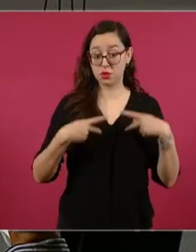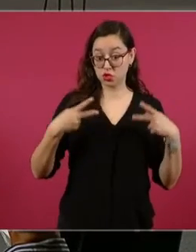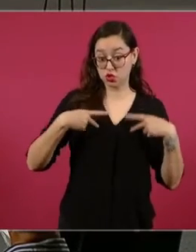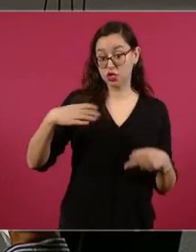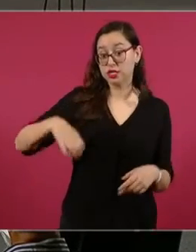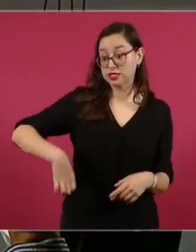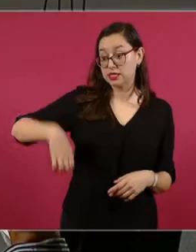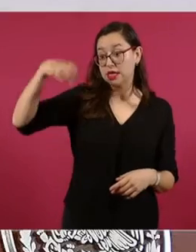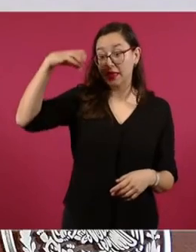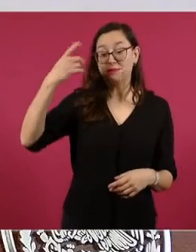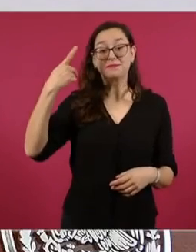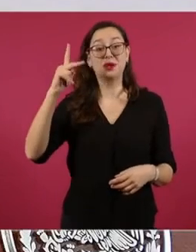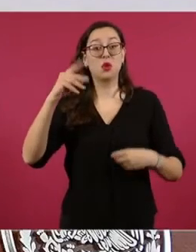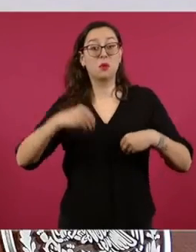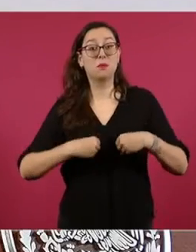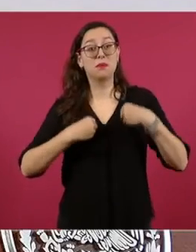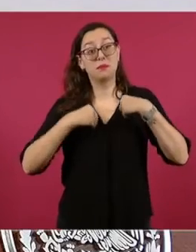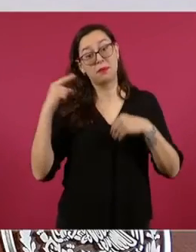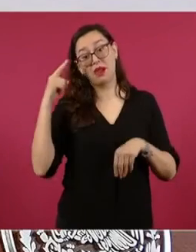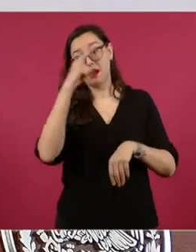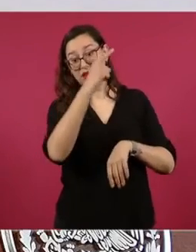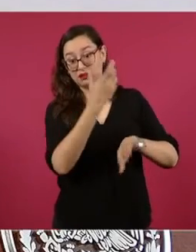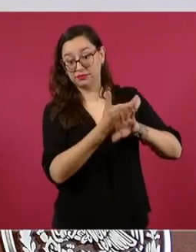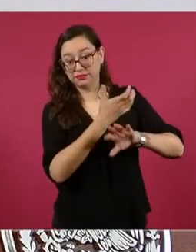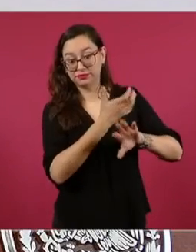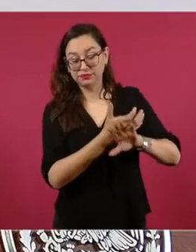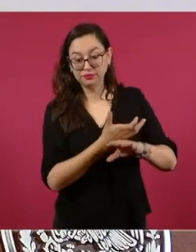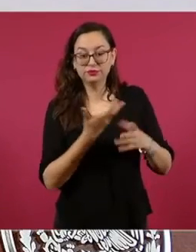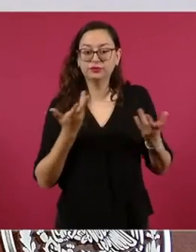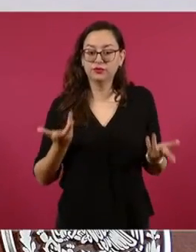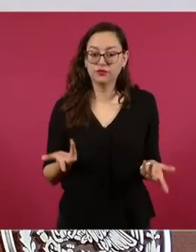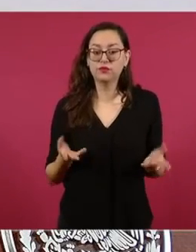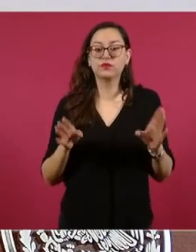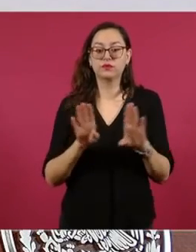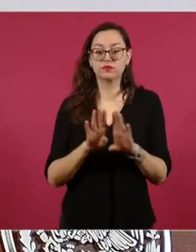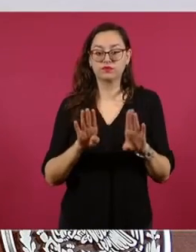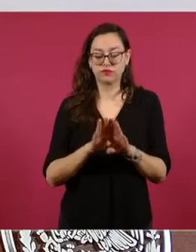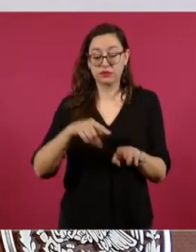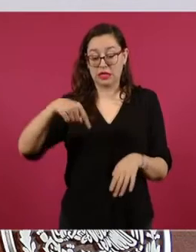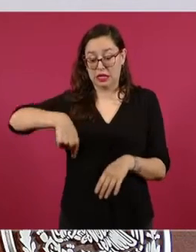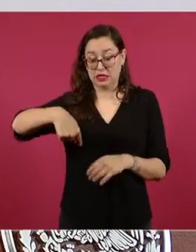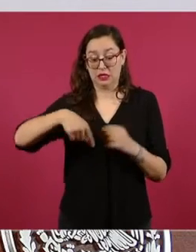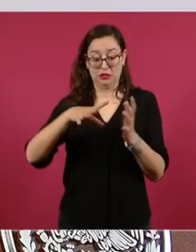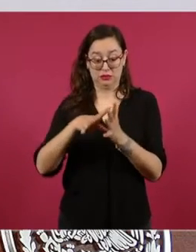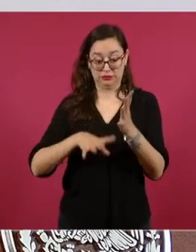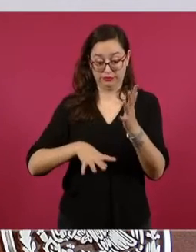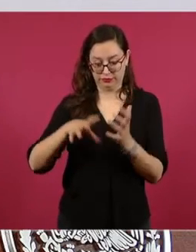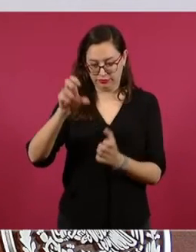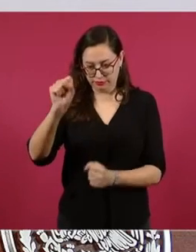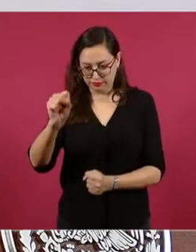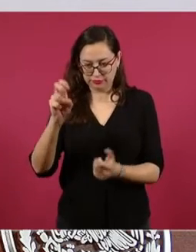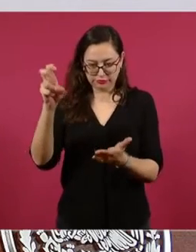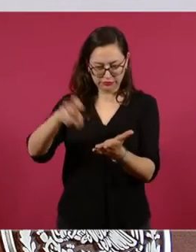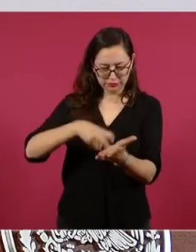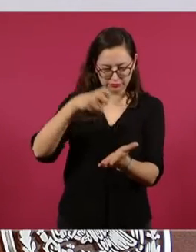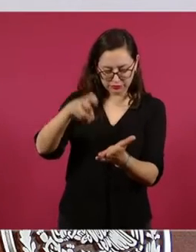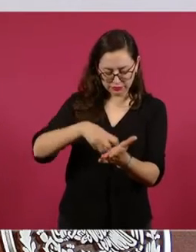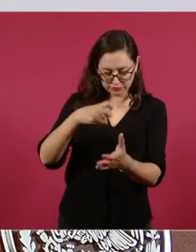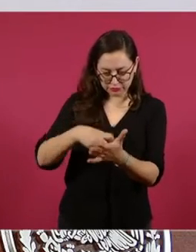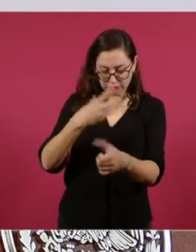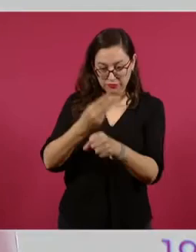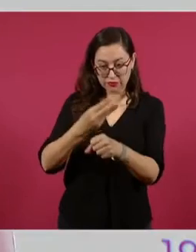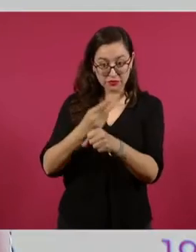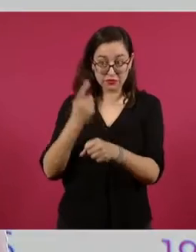la reforma constitucional que lo convierte en un derecho a los adultos mayores y como regla